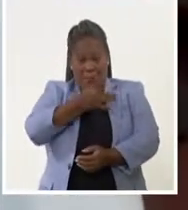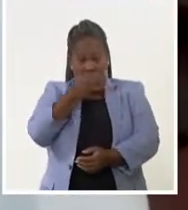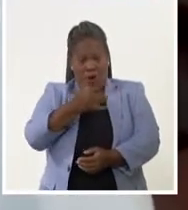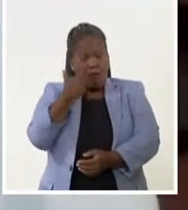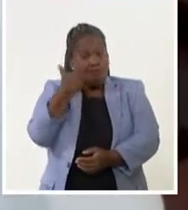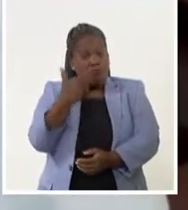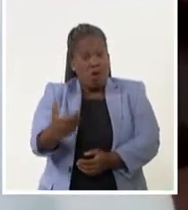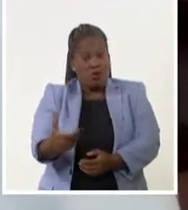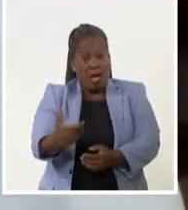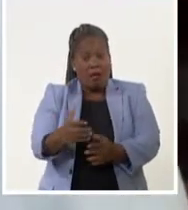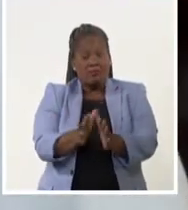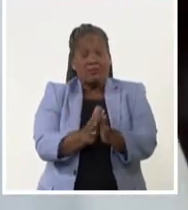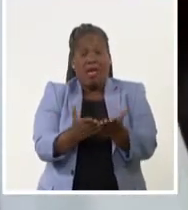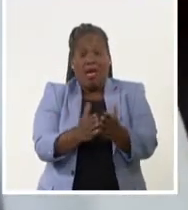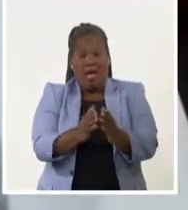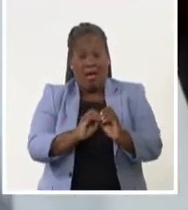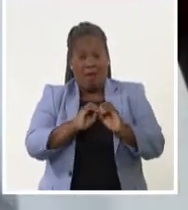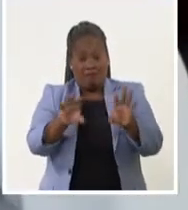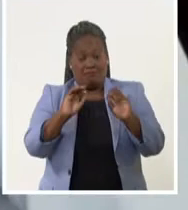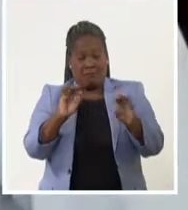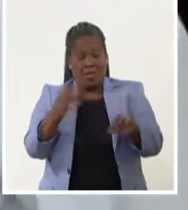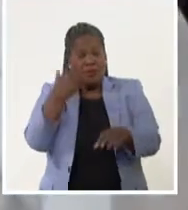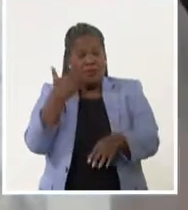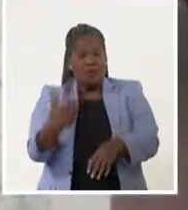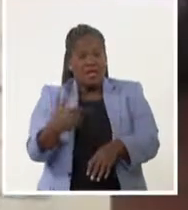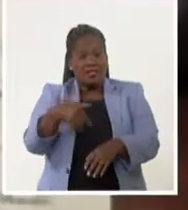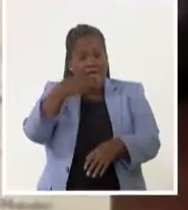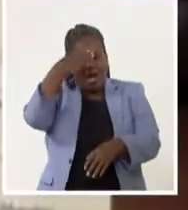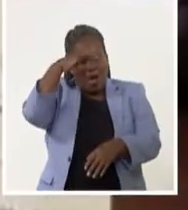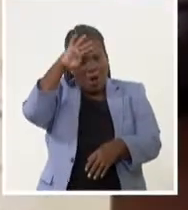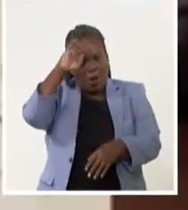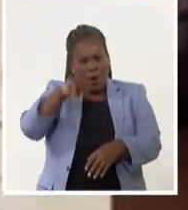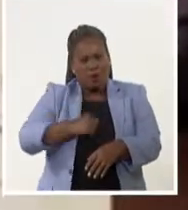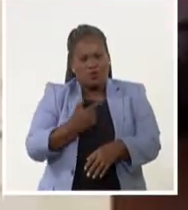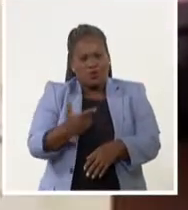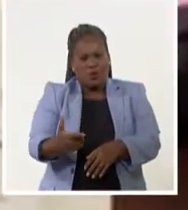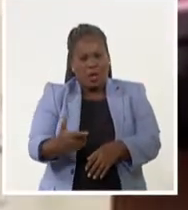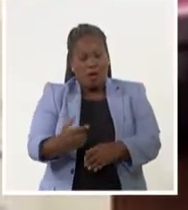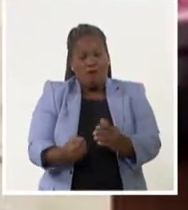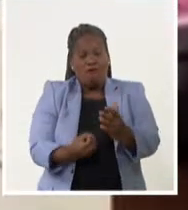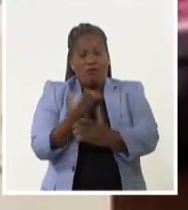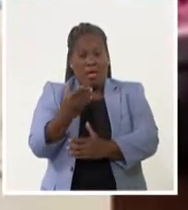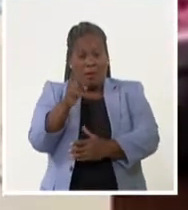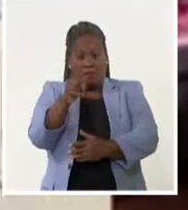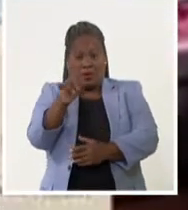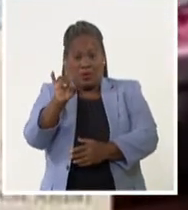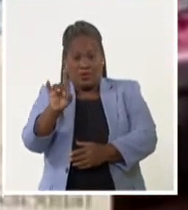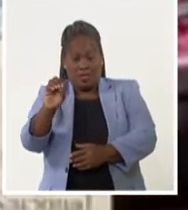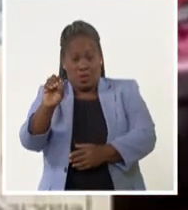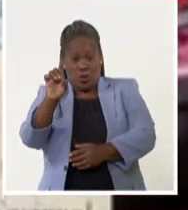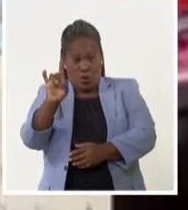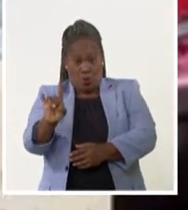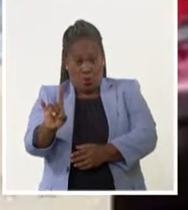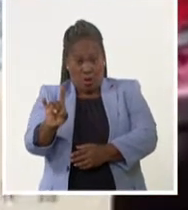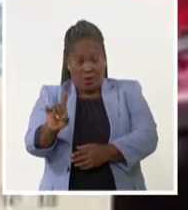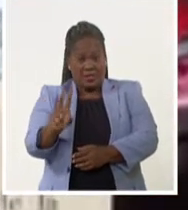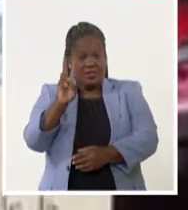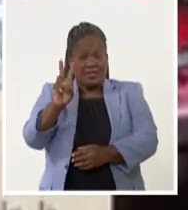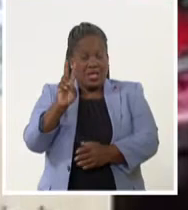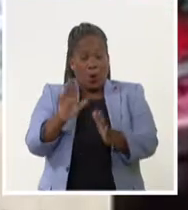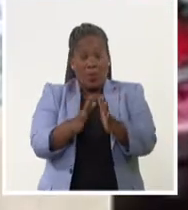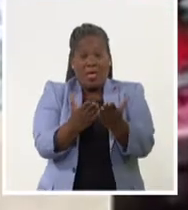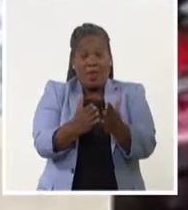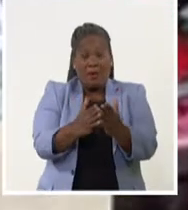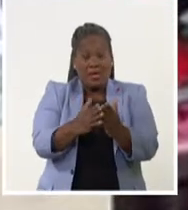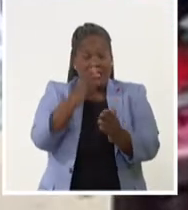publicación y la trascendencia que tiene para la cultura cubana. Fundada en 1909, es considerada la segunda más antigua del